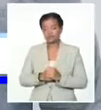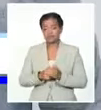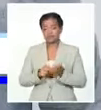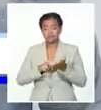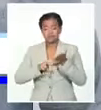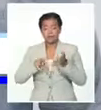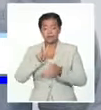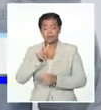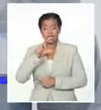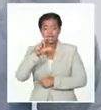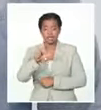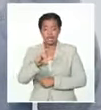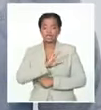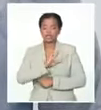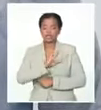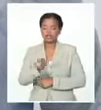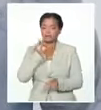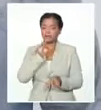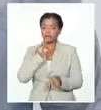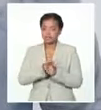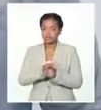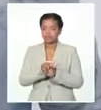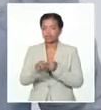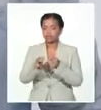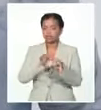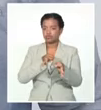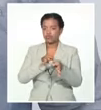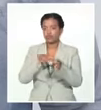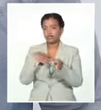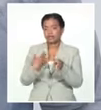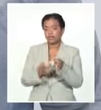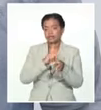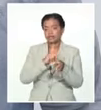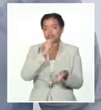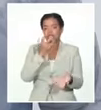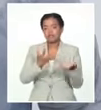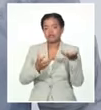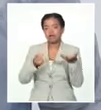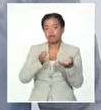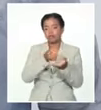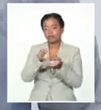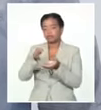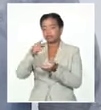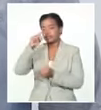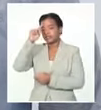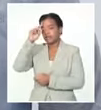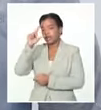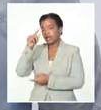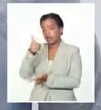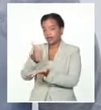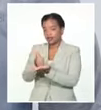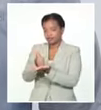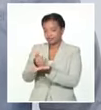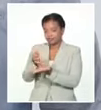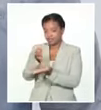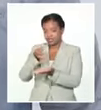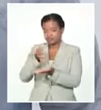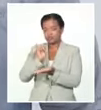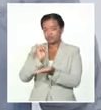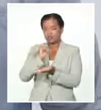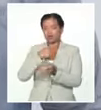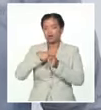se restablecerá el servicio Cienfuegos Santa Clara los fines de semana y se mantienen los otros servicios que se prestan